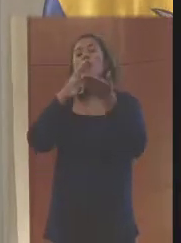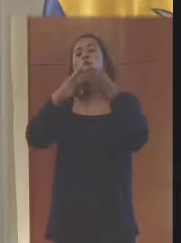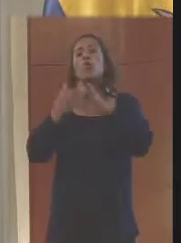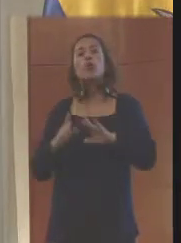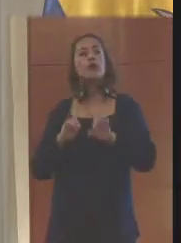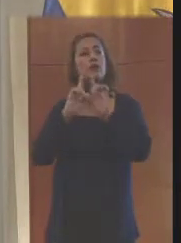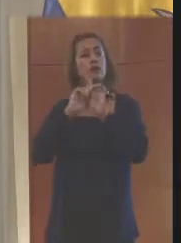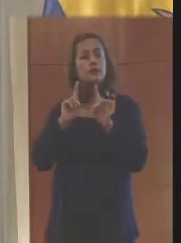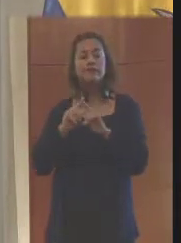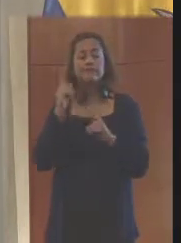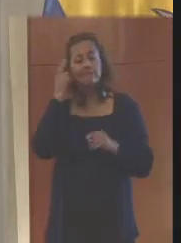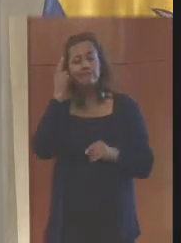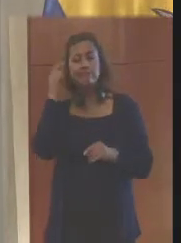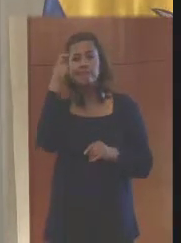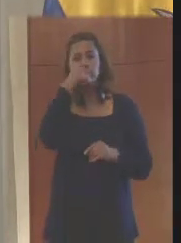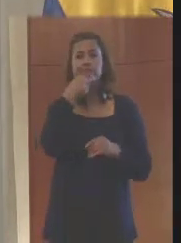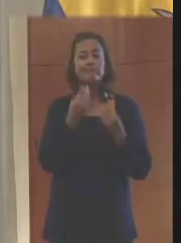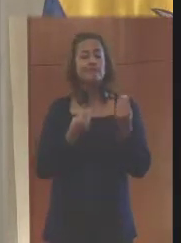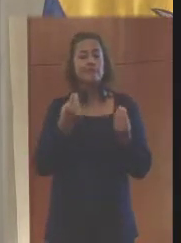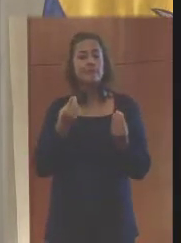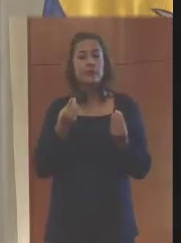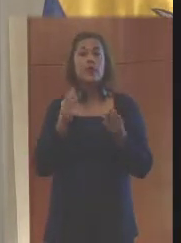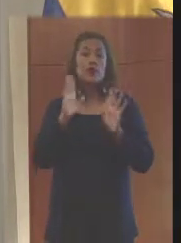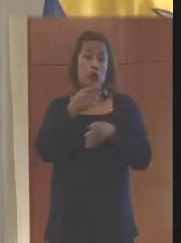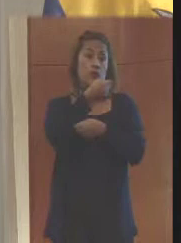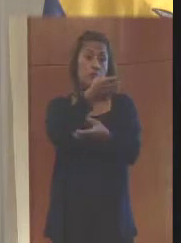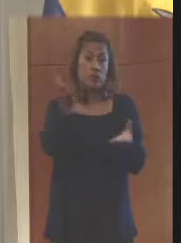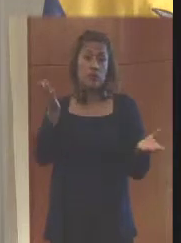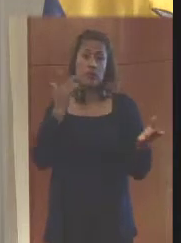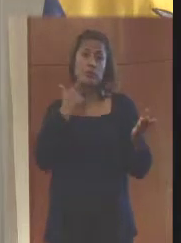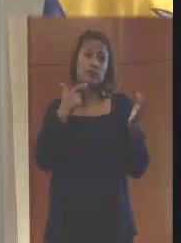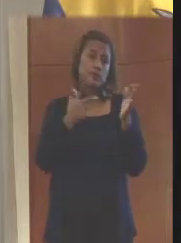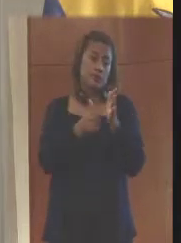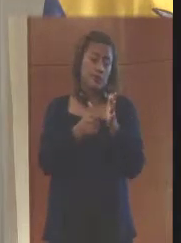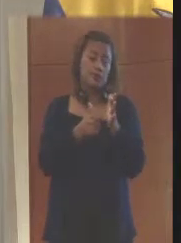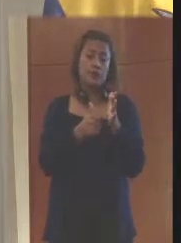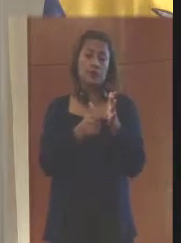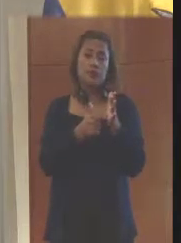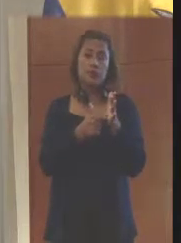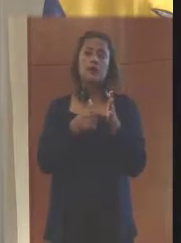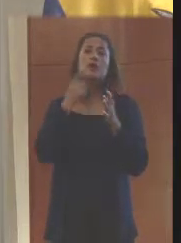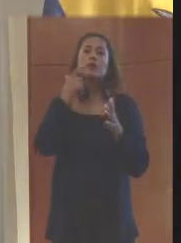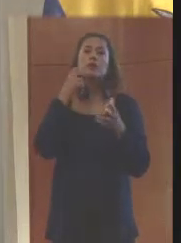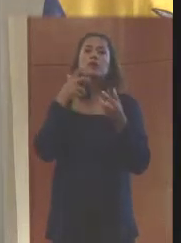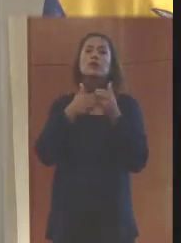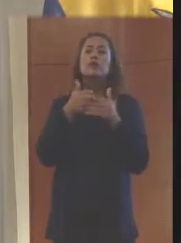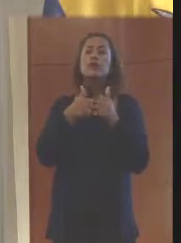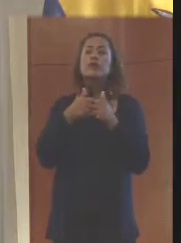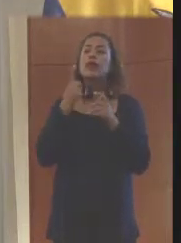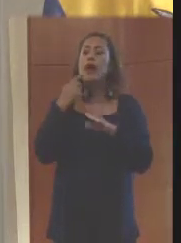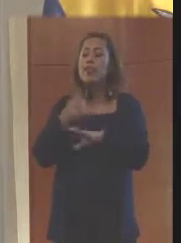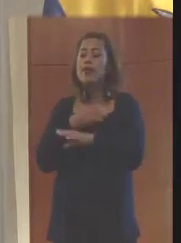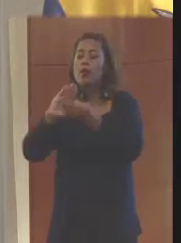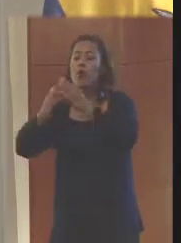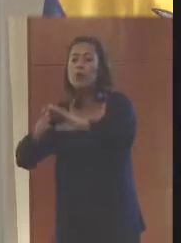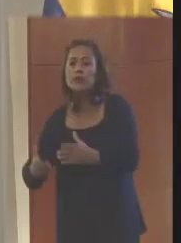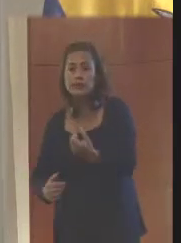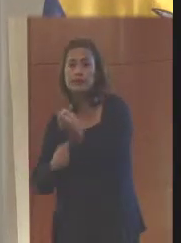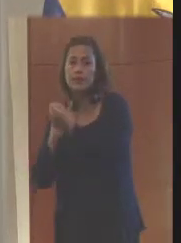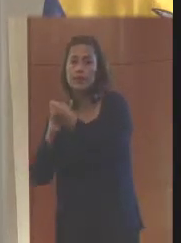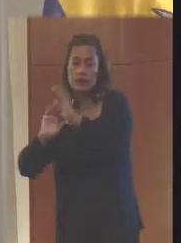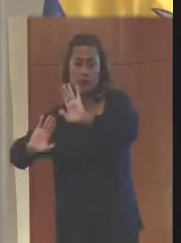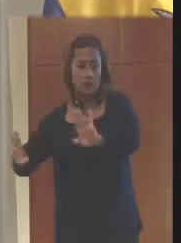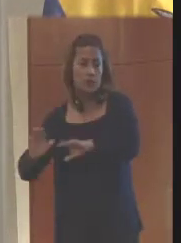alimentarias administrative, en las comunidades. Esto es un contexto complicado. Voy a explicar a ustedes cómo hemos